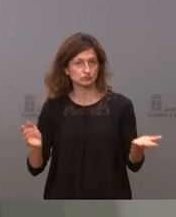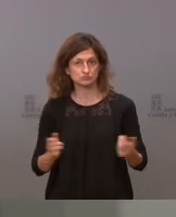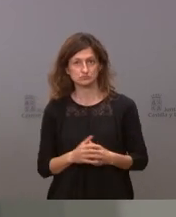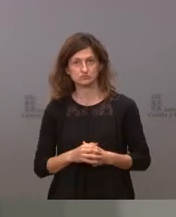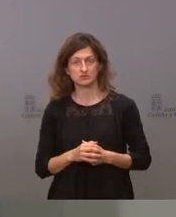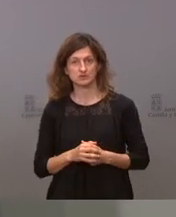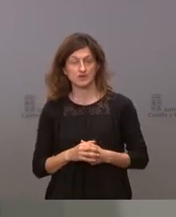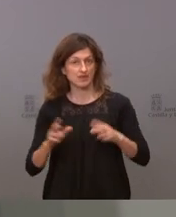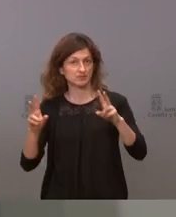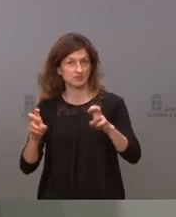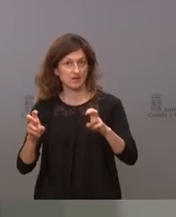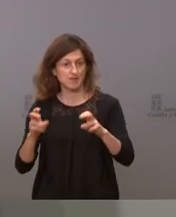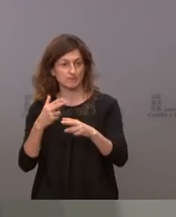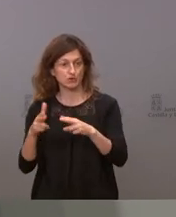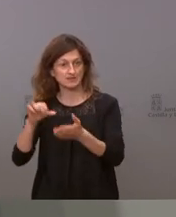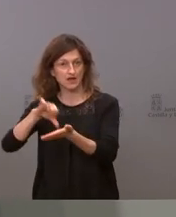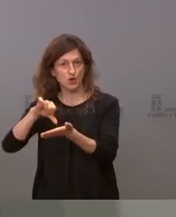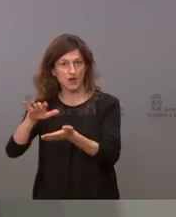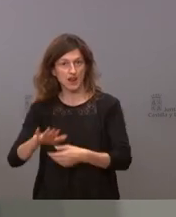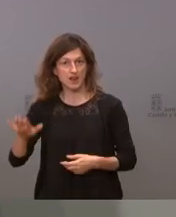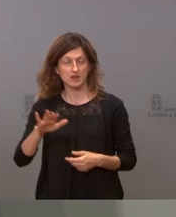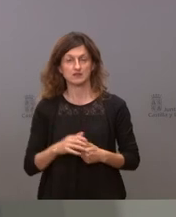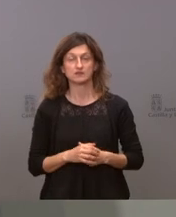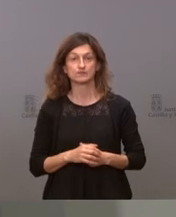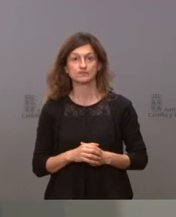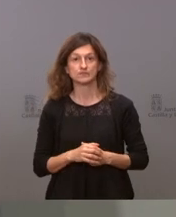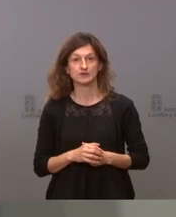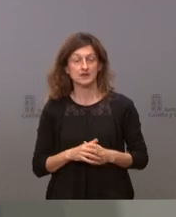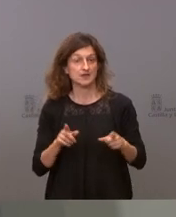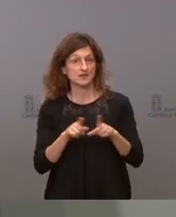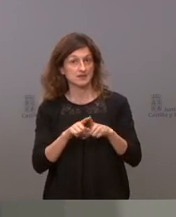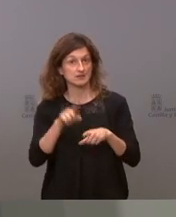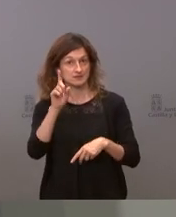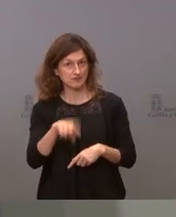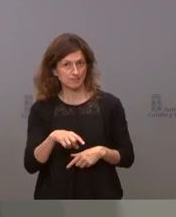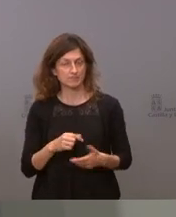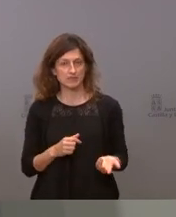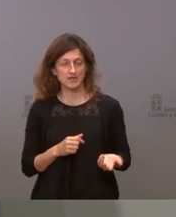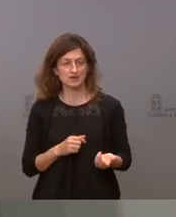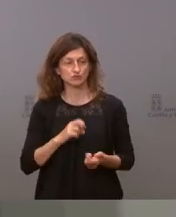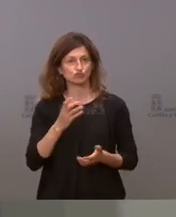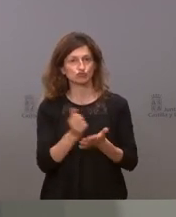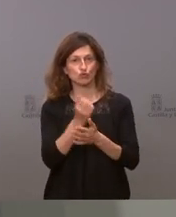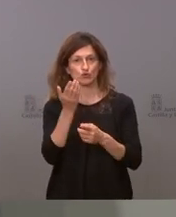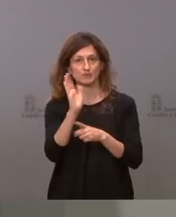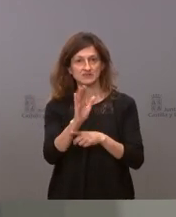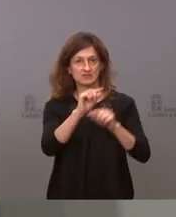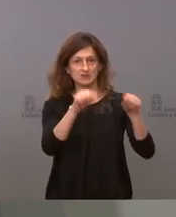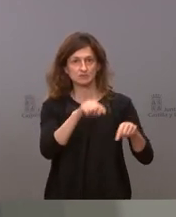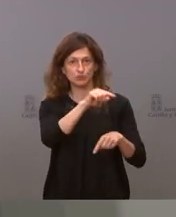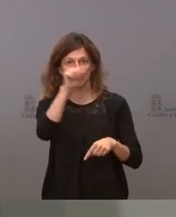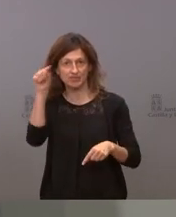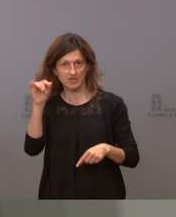en lo que respecta a la política local como las tienen todos los representantes de todas las provincias